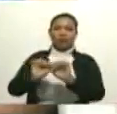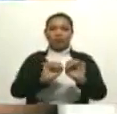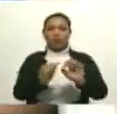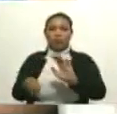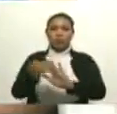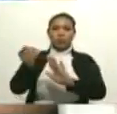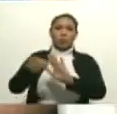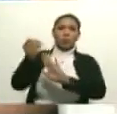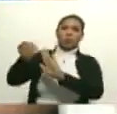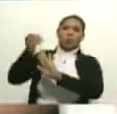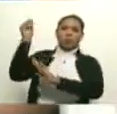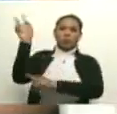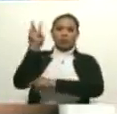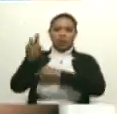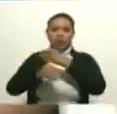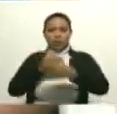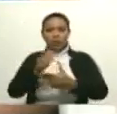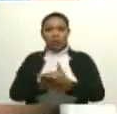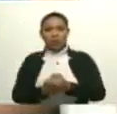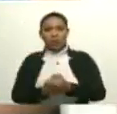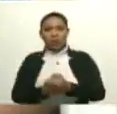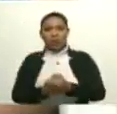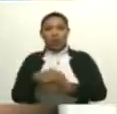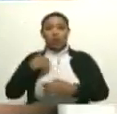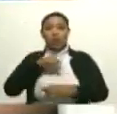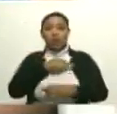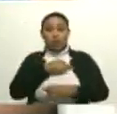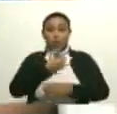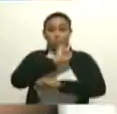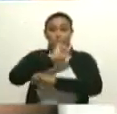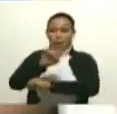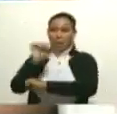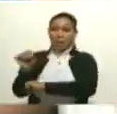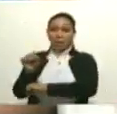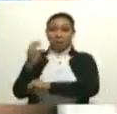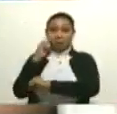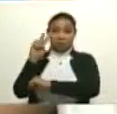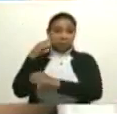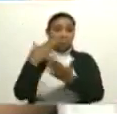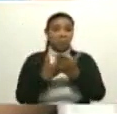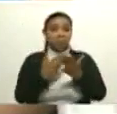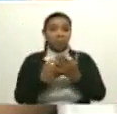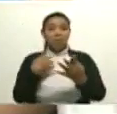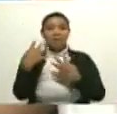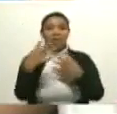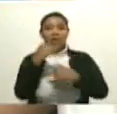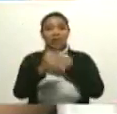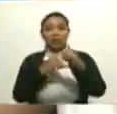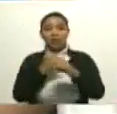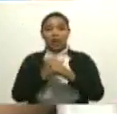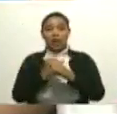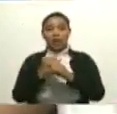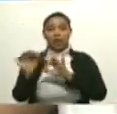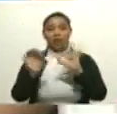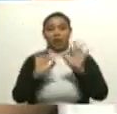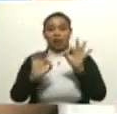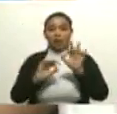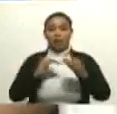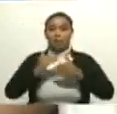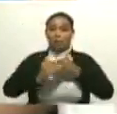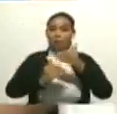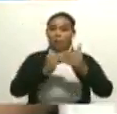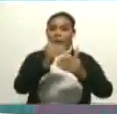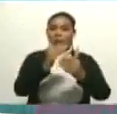Venezuela se han hecho. Las hemos vencido y lo vimos en este festival internacional de teatro progresista,